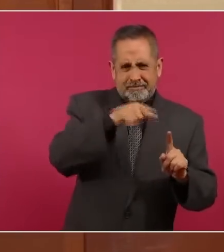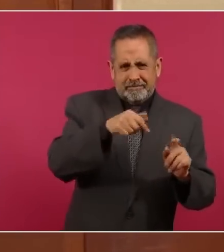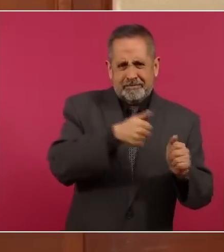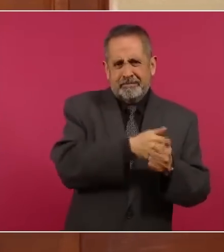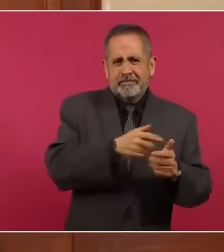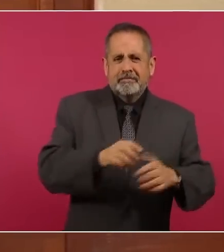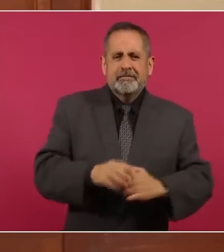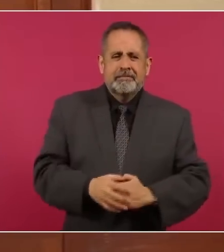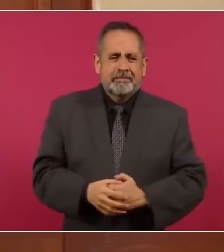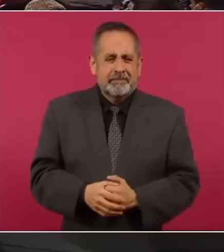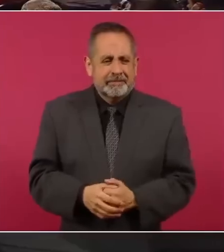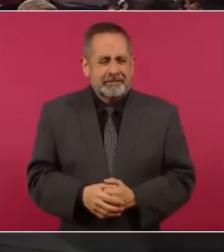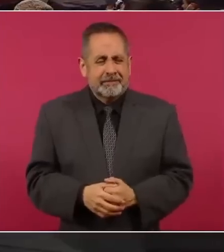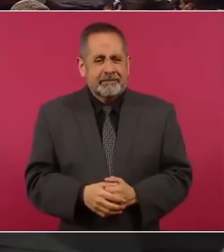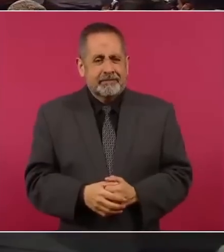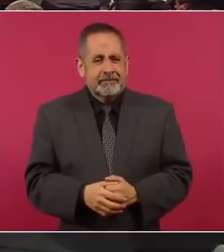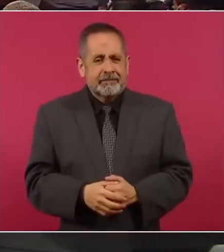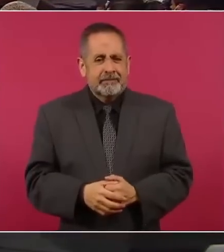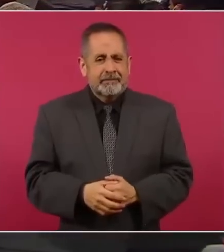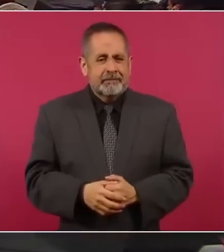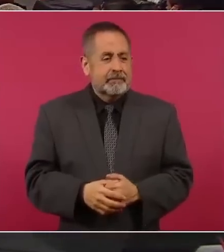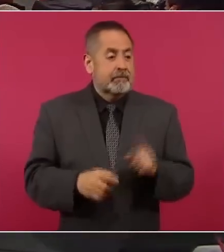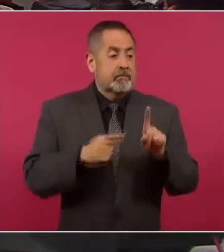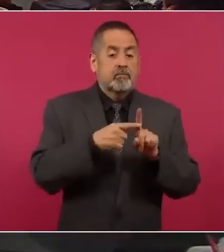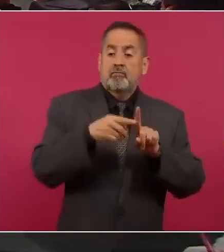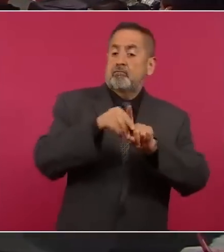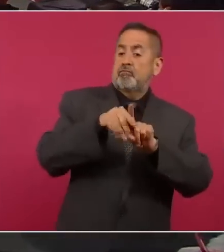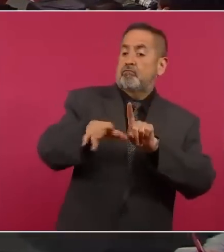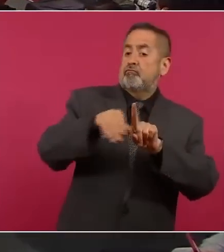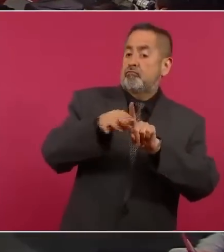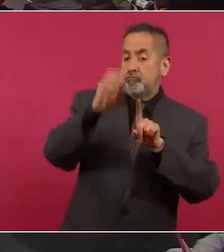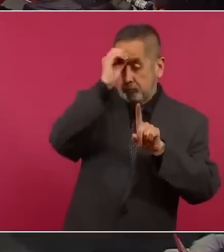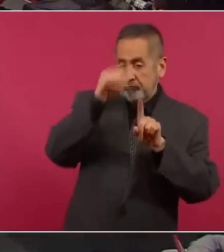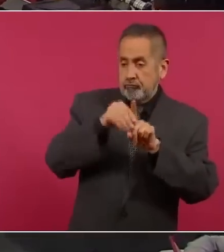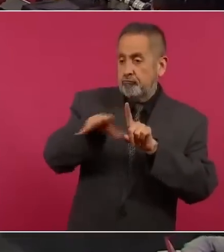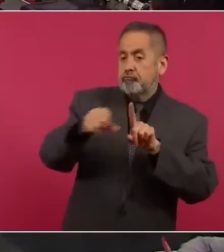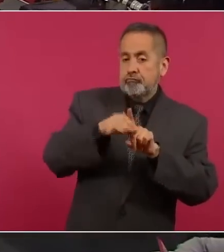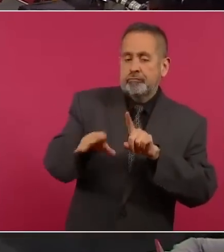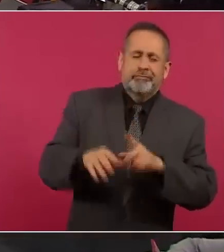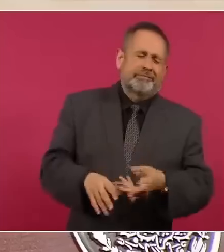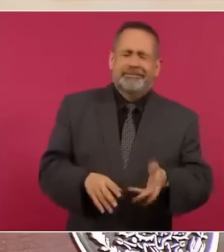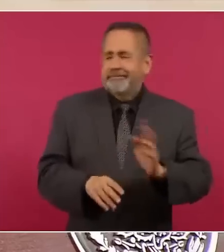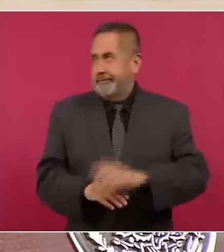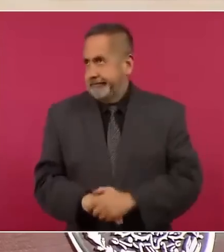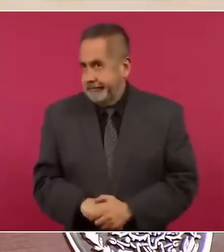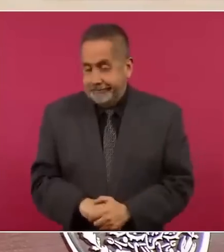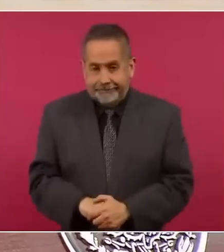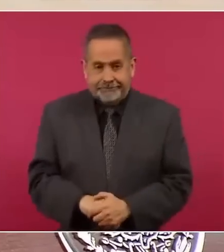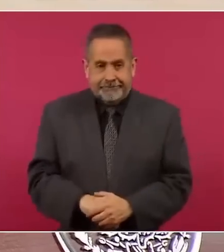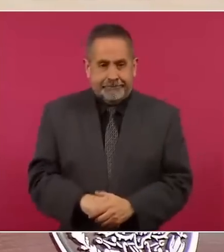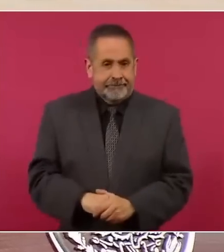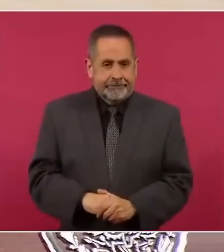eso, de influencia, que es…